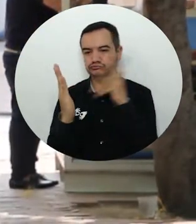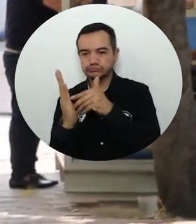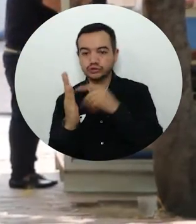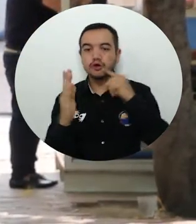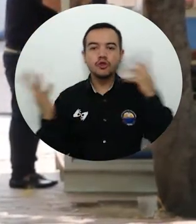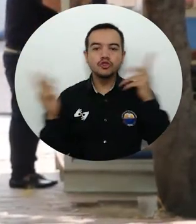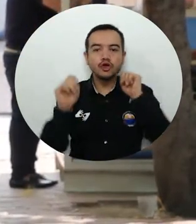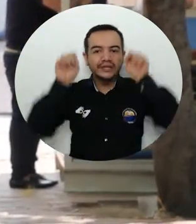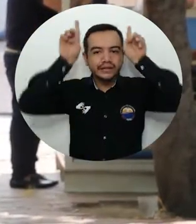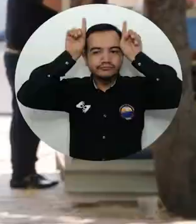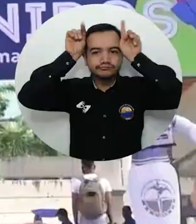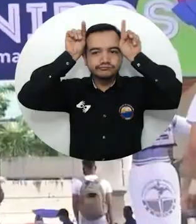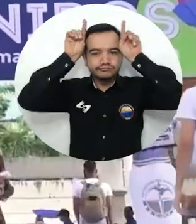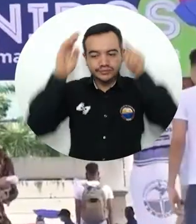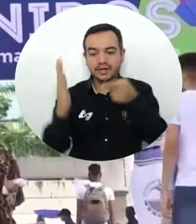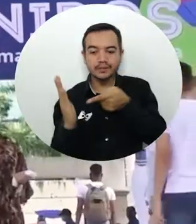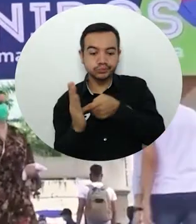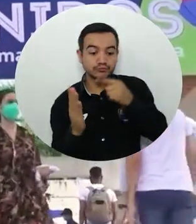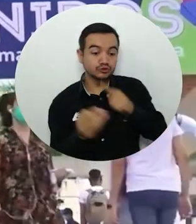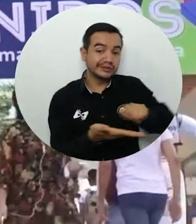contacto con los sensores de huella.